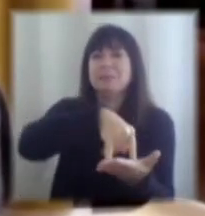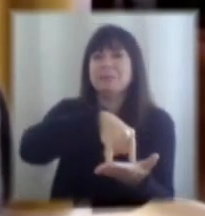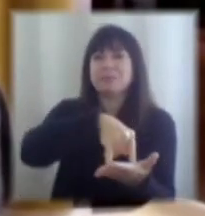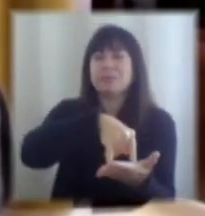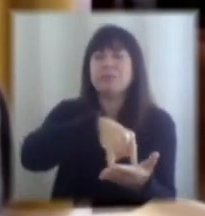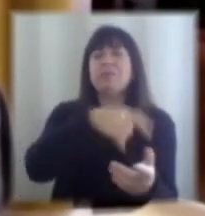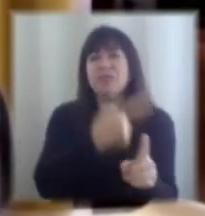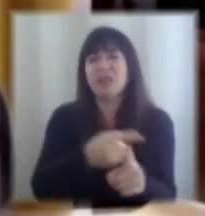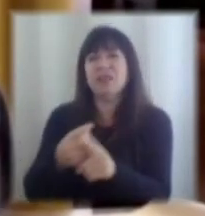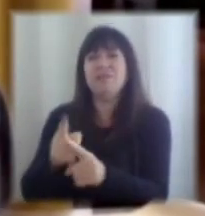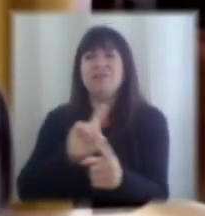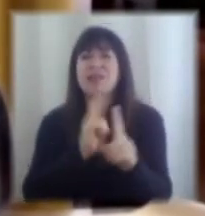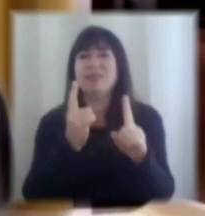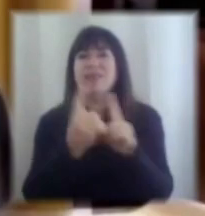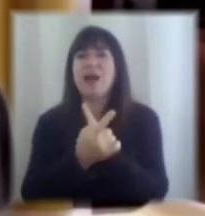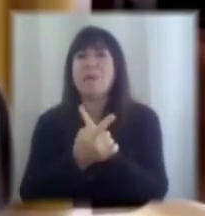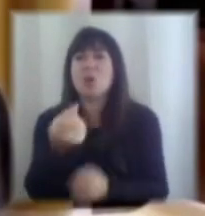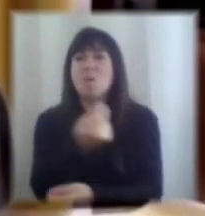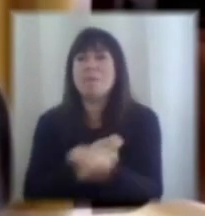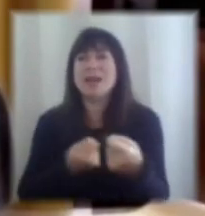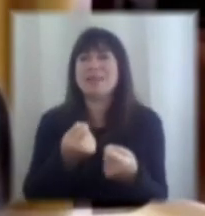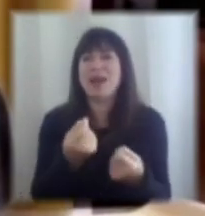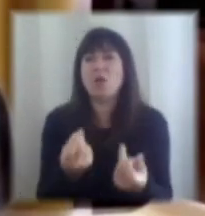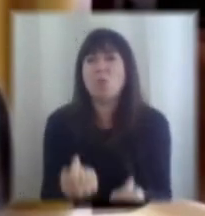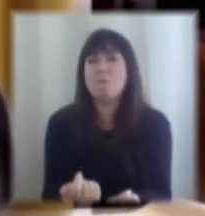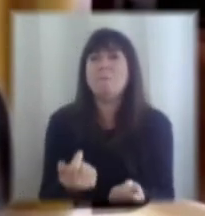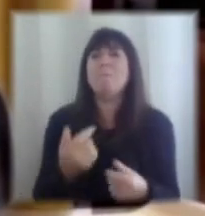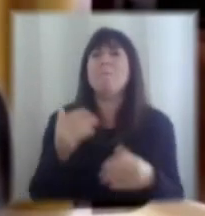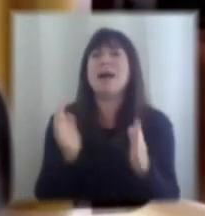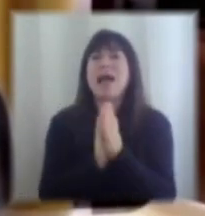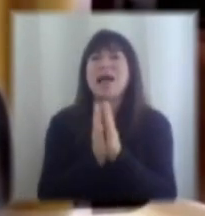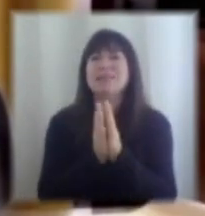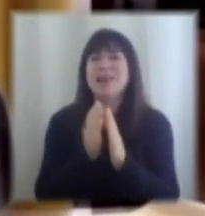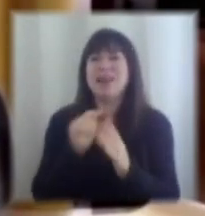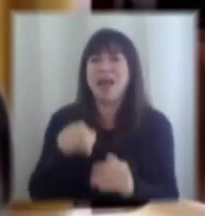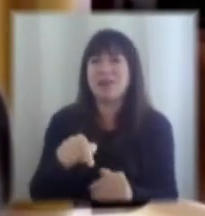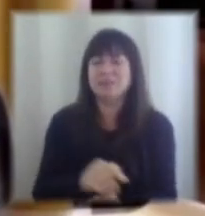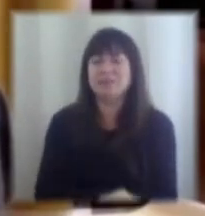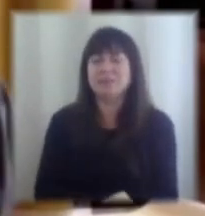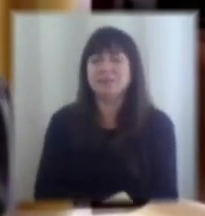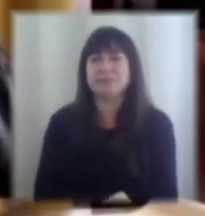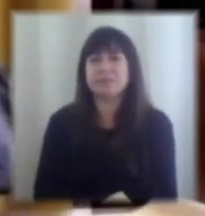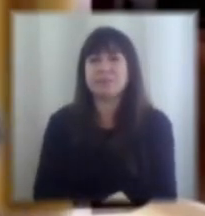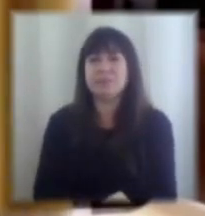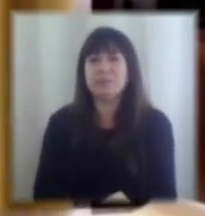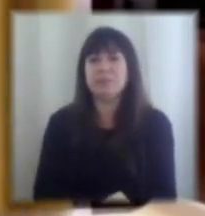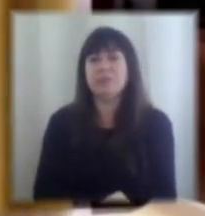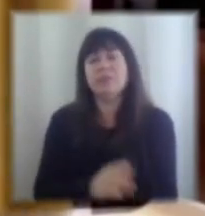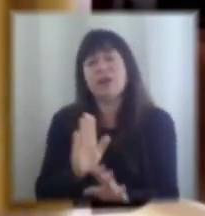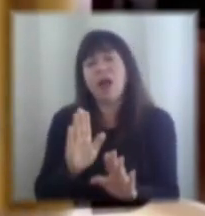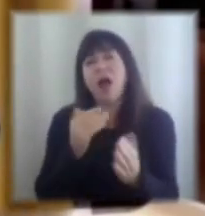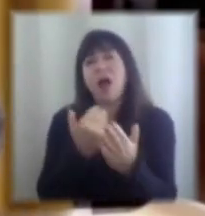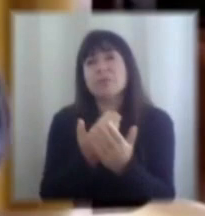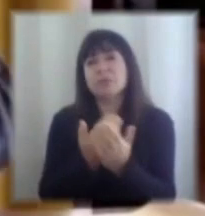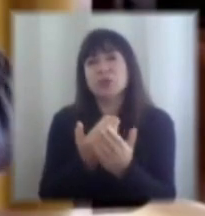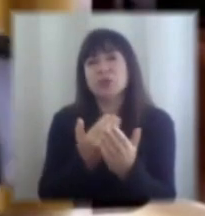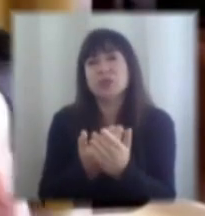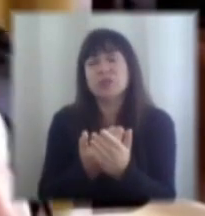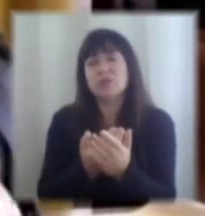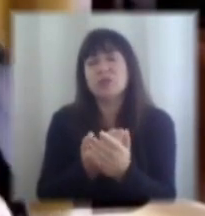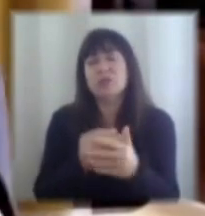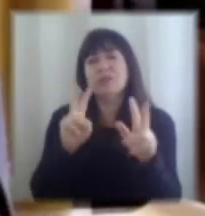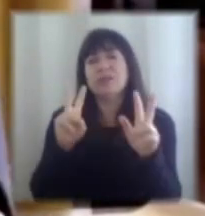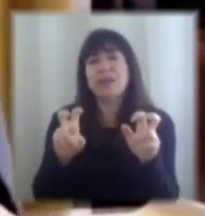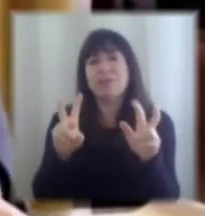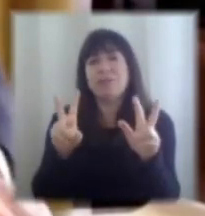mercado de capitales precisamente para acelerar aquello y una para ahorita Bernardo a propósito de este tema